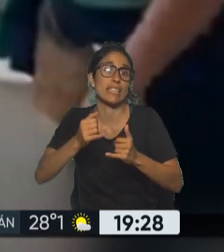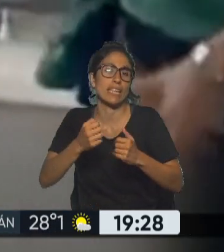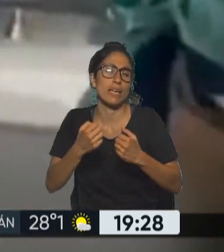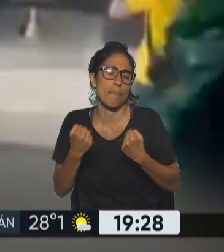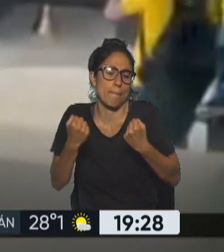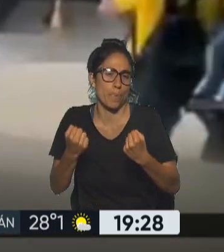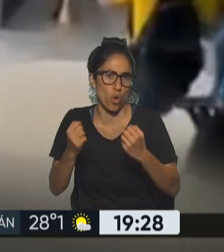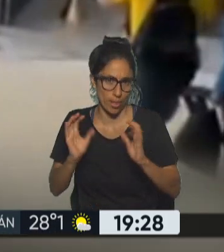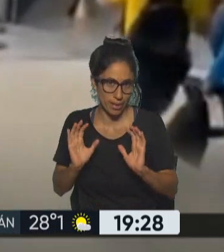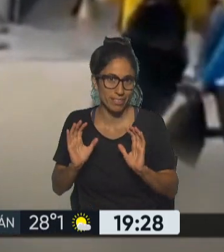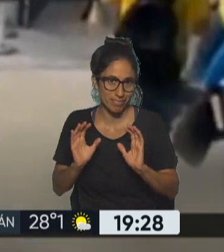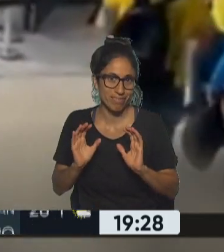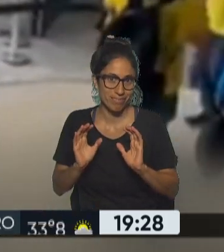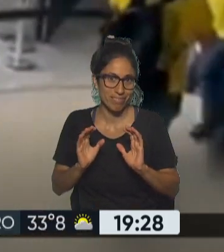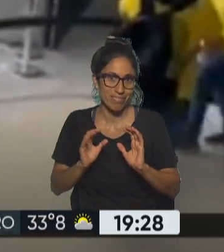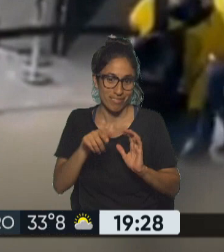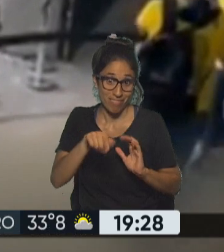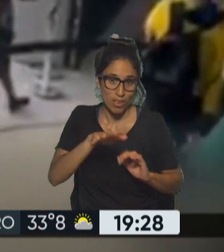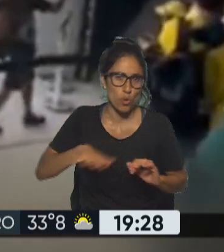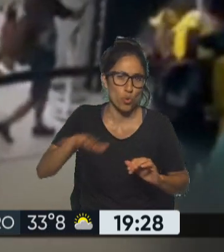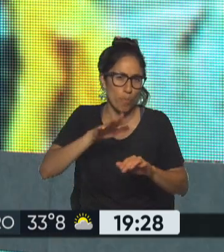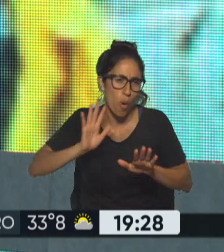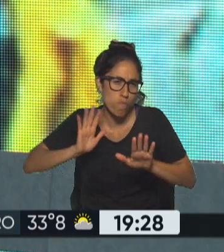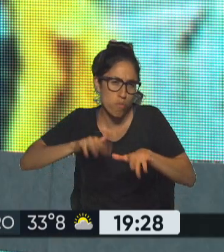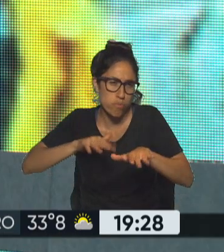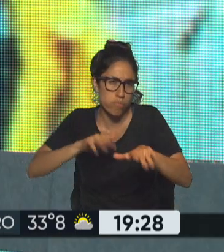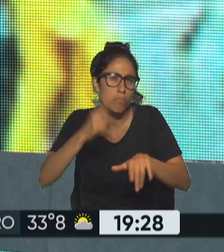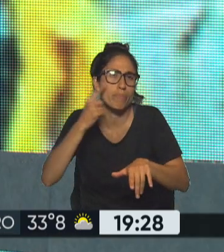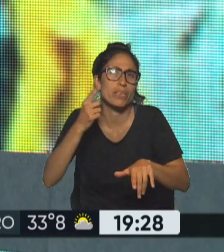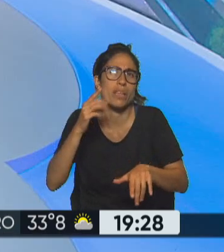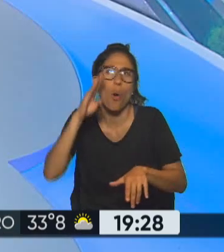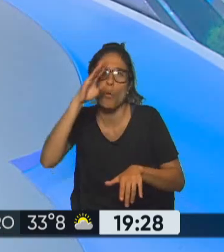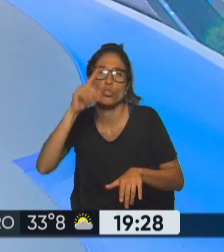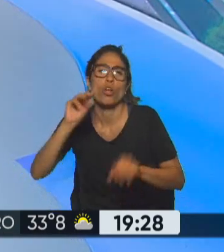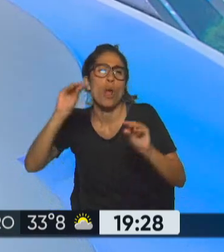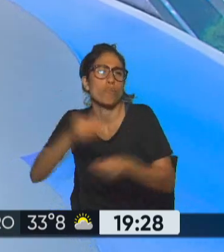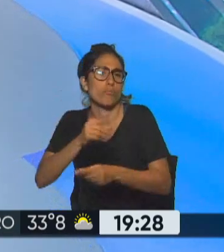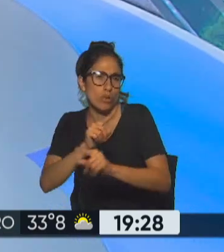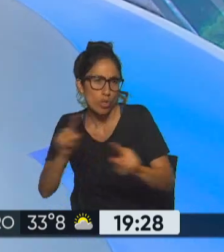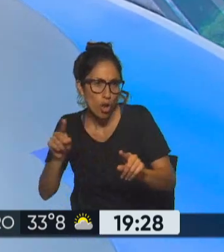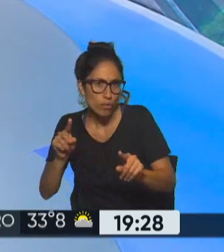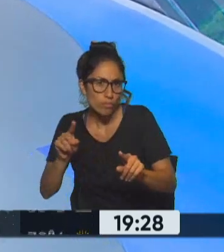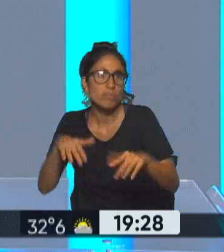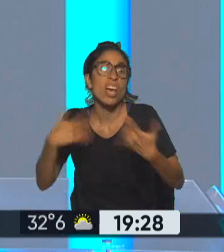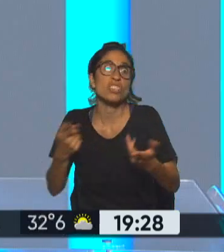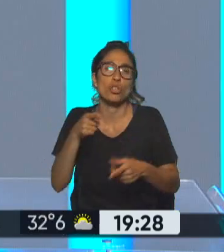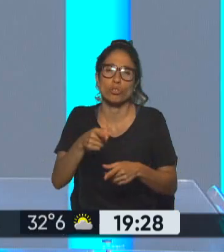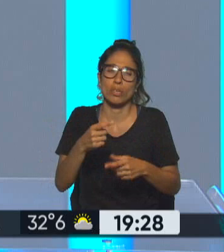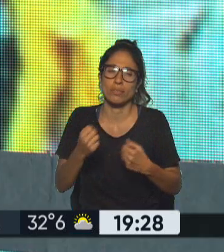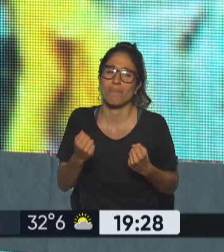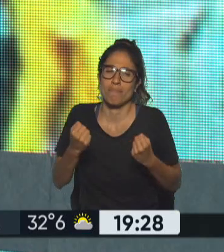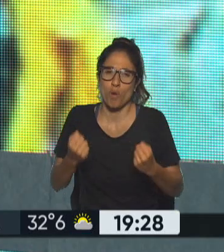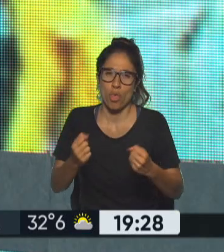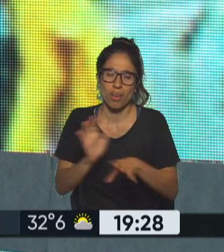parece que los envalentona aún más no se replicó en otras partes del país si hubo manifestaciones en otras partes del país por ejemplo